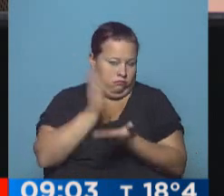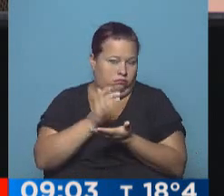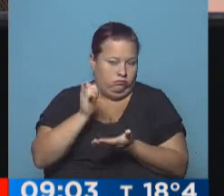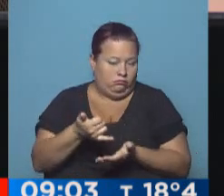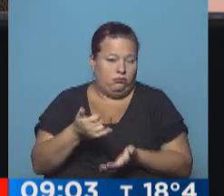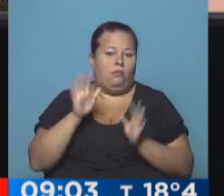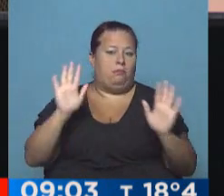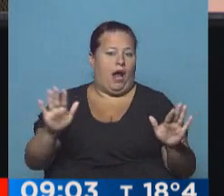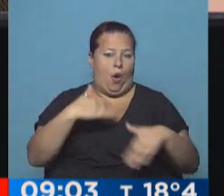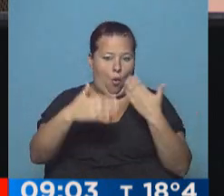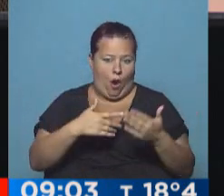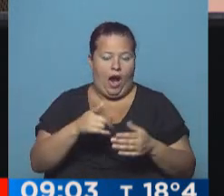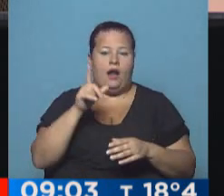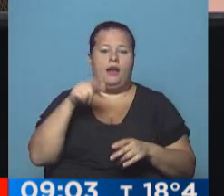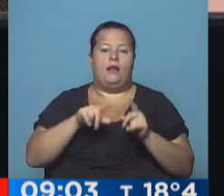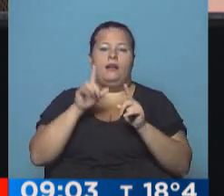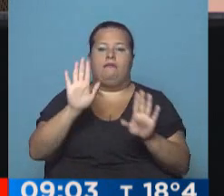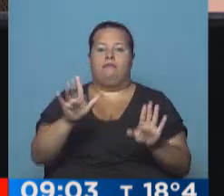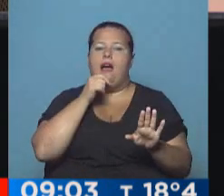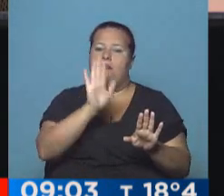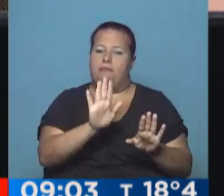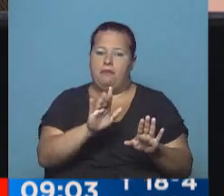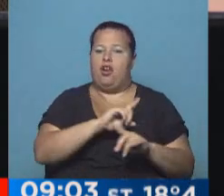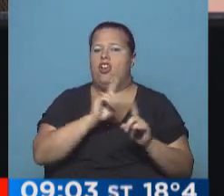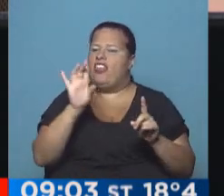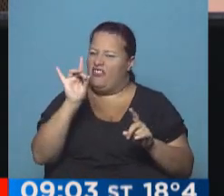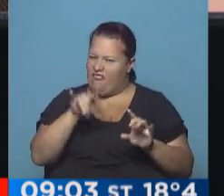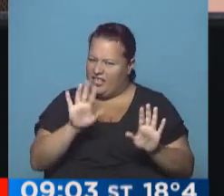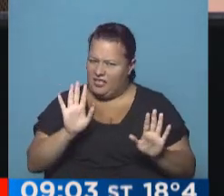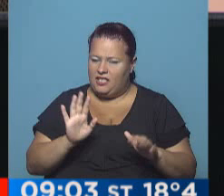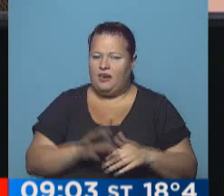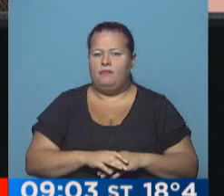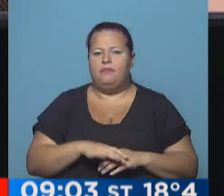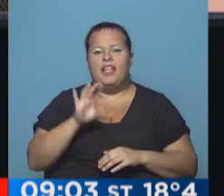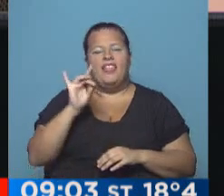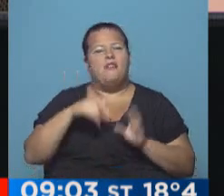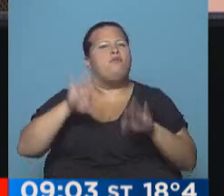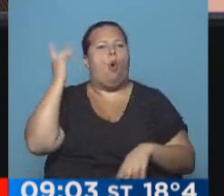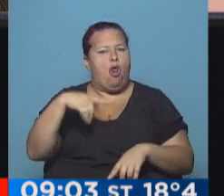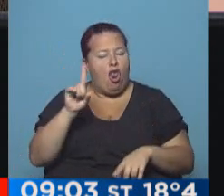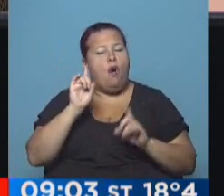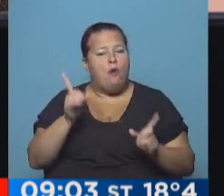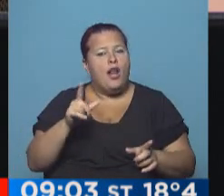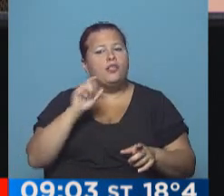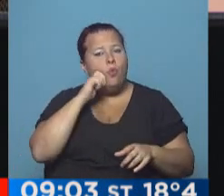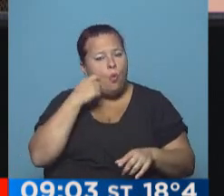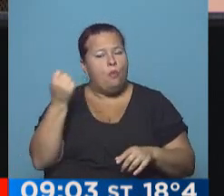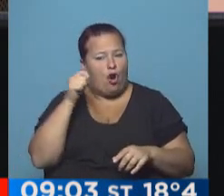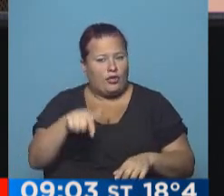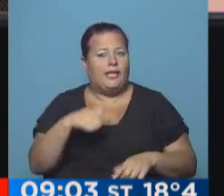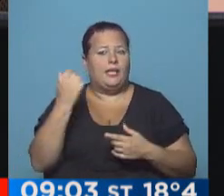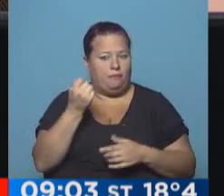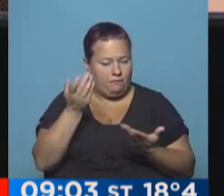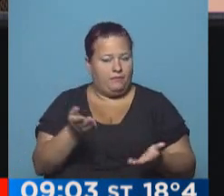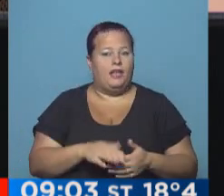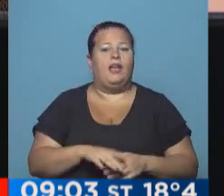paró el juego, hizo un pique el árbitro, no se da particularmente, digamos no se da generalmente, por eso es una particularidad para